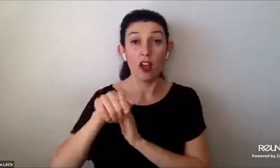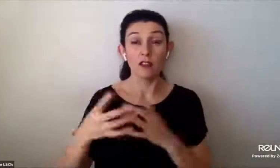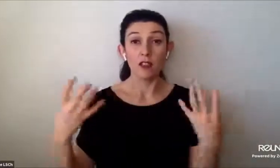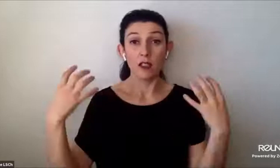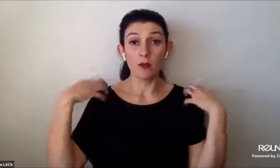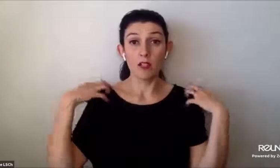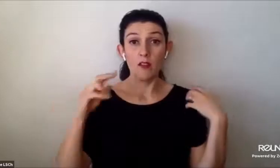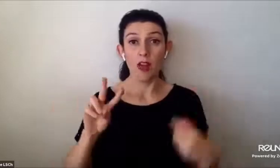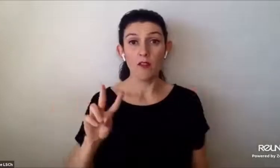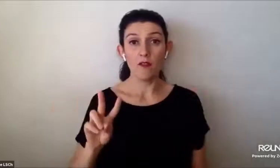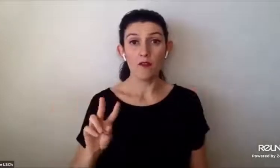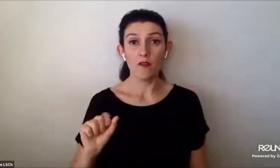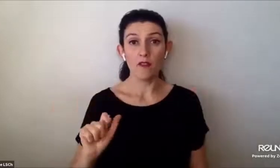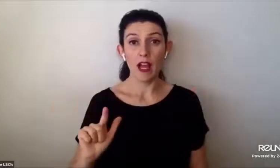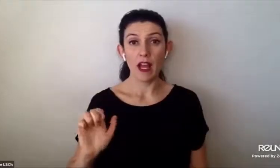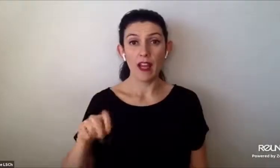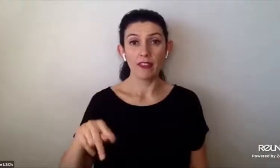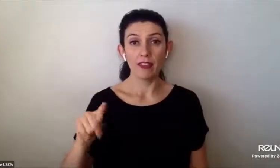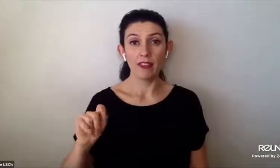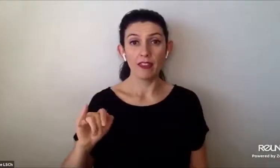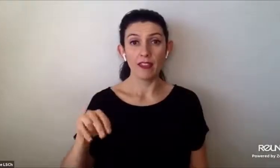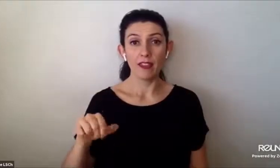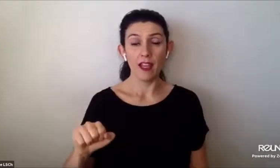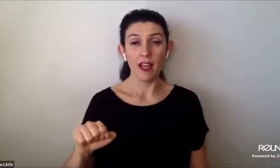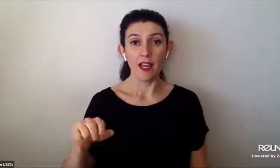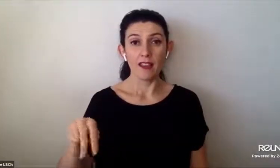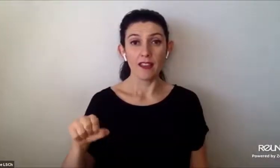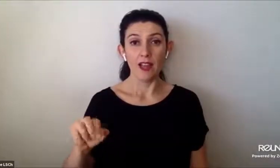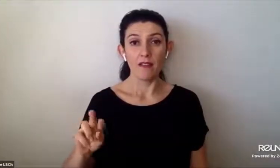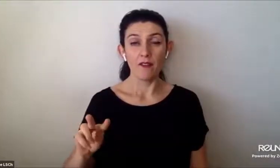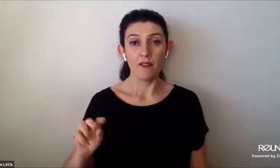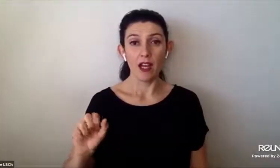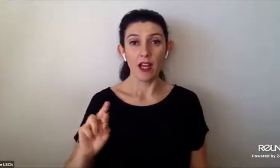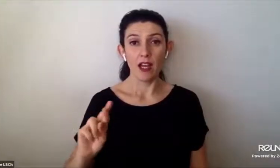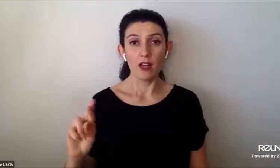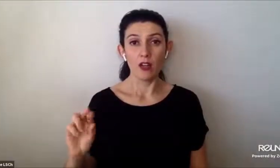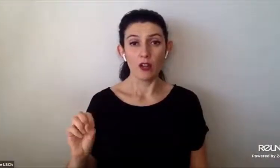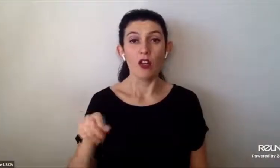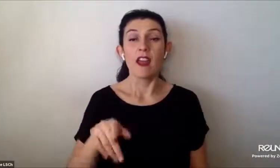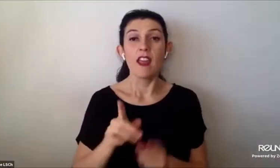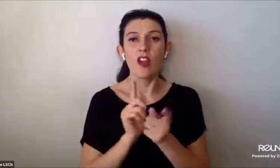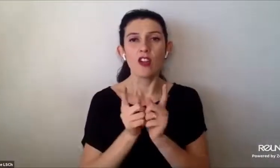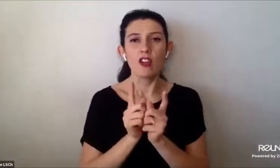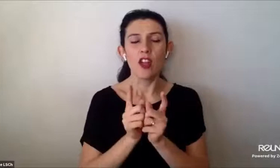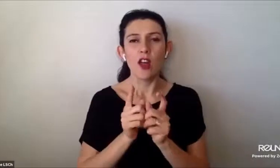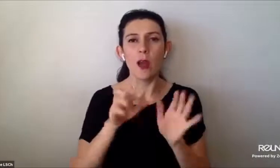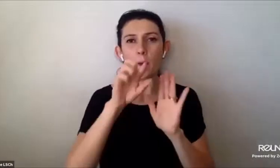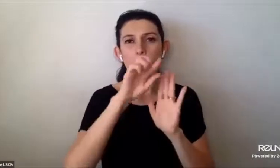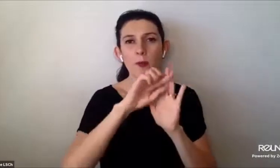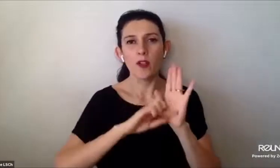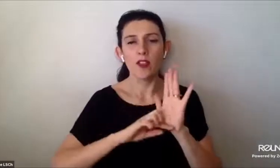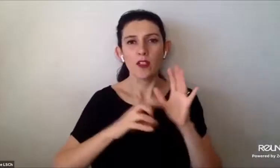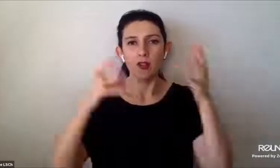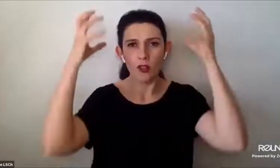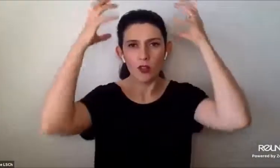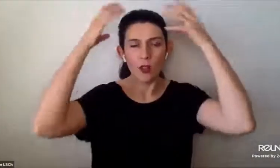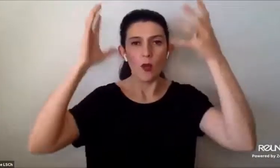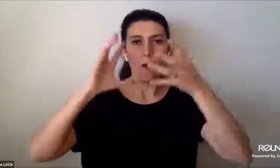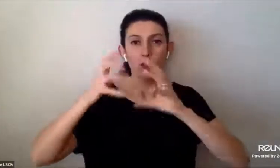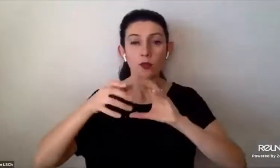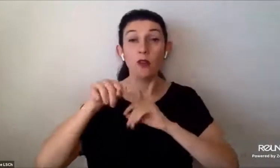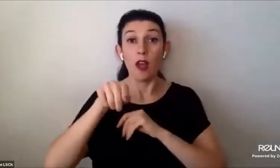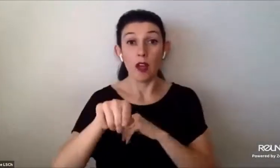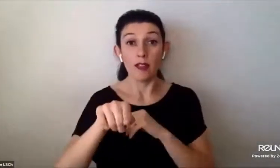Valentina Navarro, que es la coordinadora del proyecto de Neuromundos. Y es psicóloga